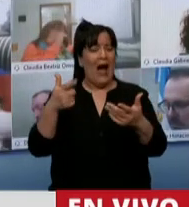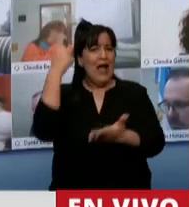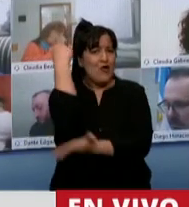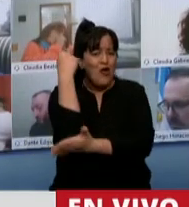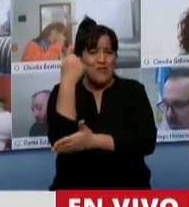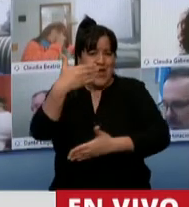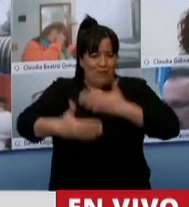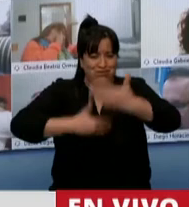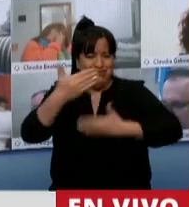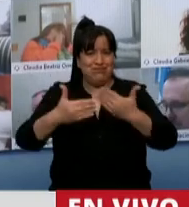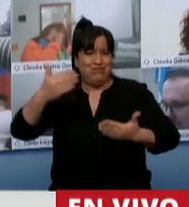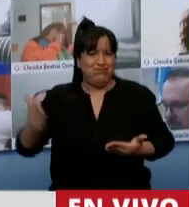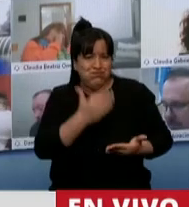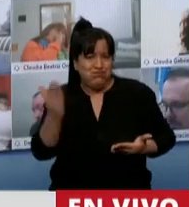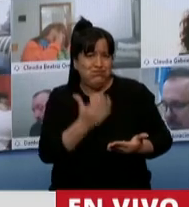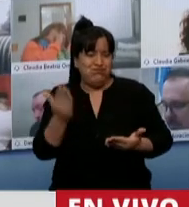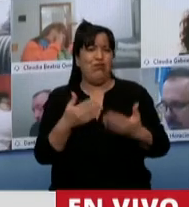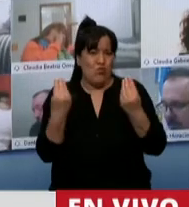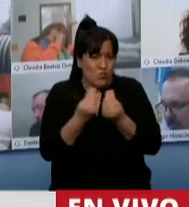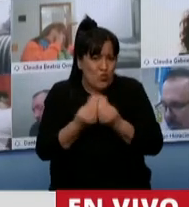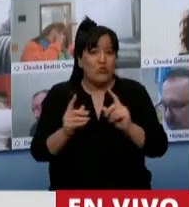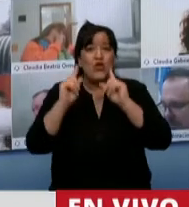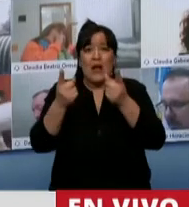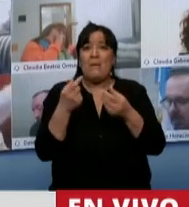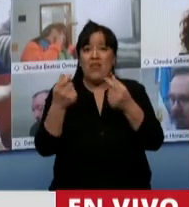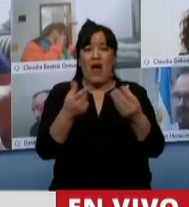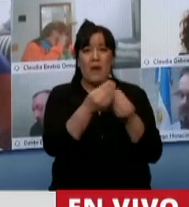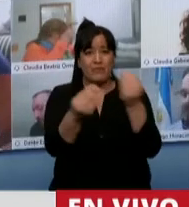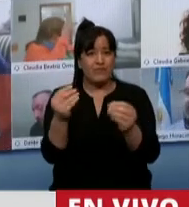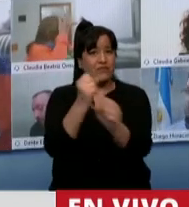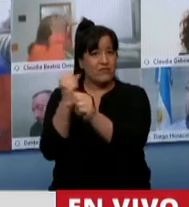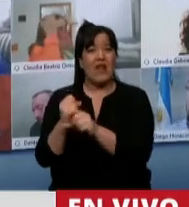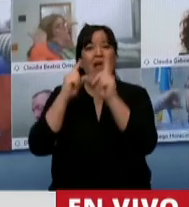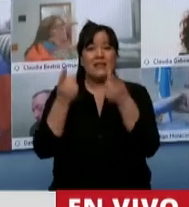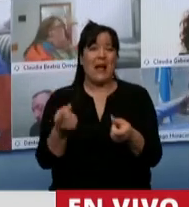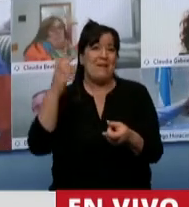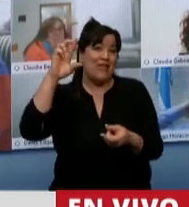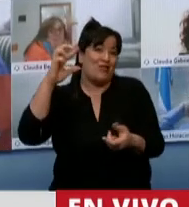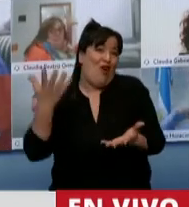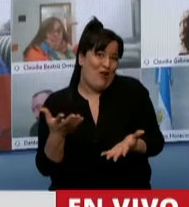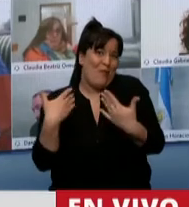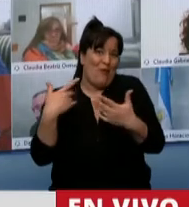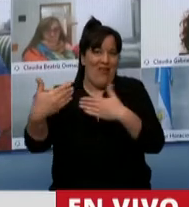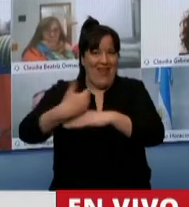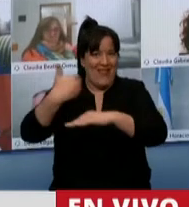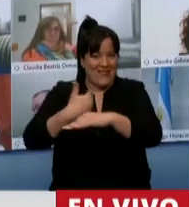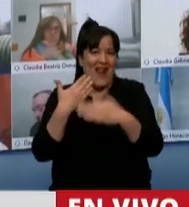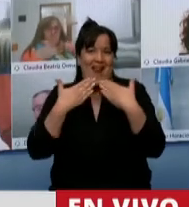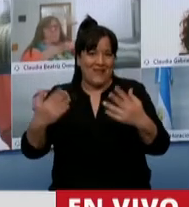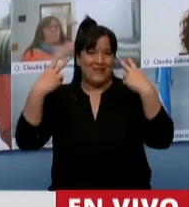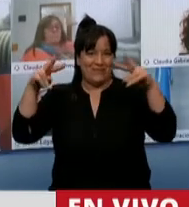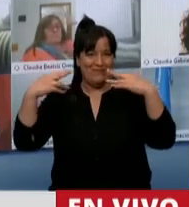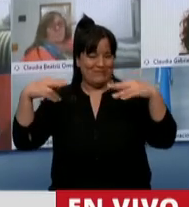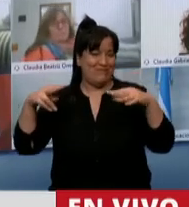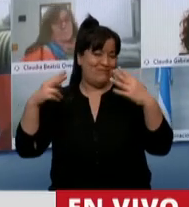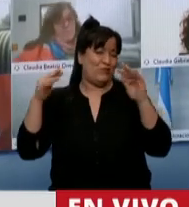motor económico pero que además genera empleo y además genera divisas como bien decía el diputado Fernández Patri.